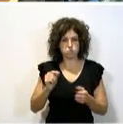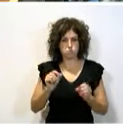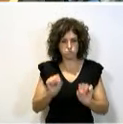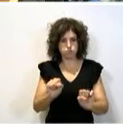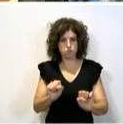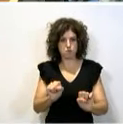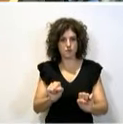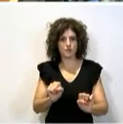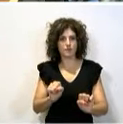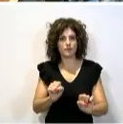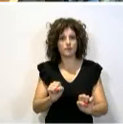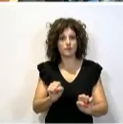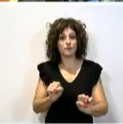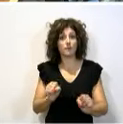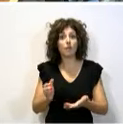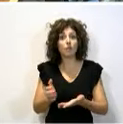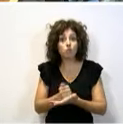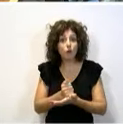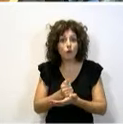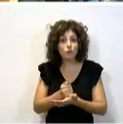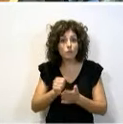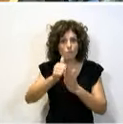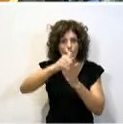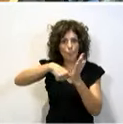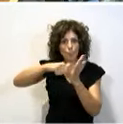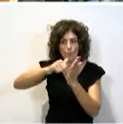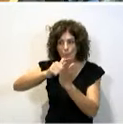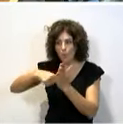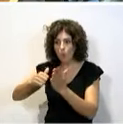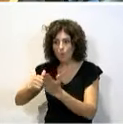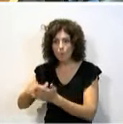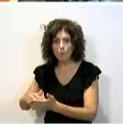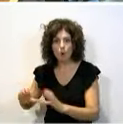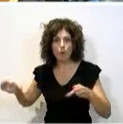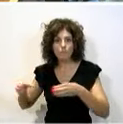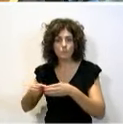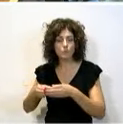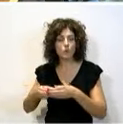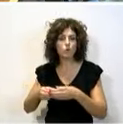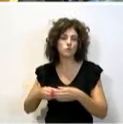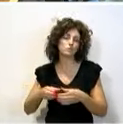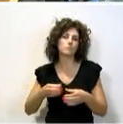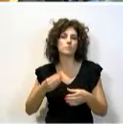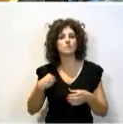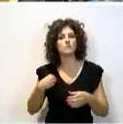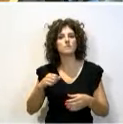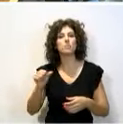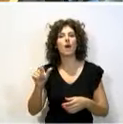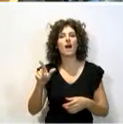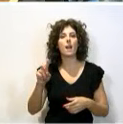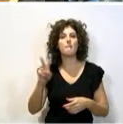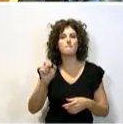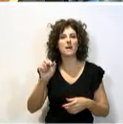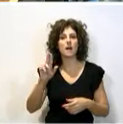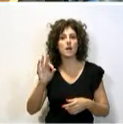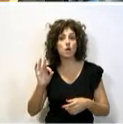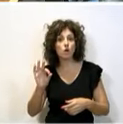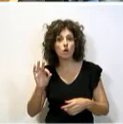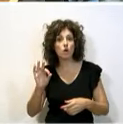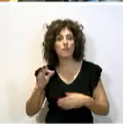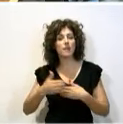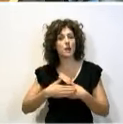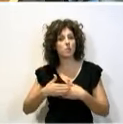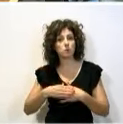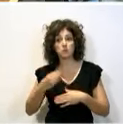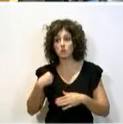se abstuvieron todos y cada uno de ustedes. El propio Álvaro Lapuerta se abstuvo en la votación sobre la